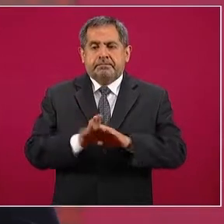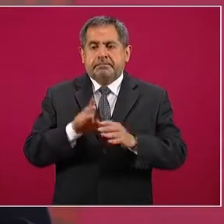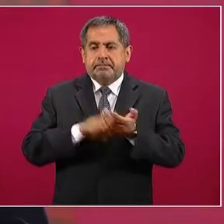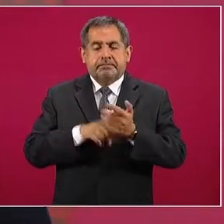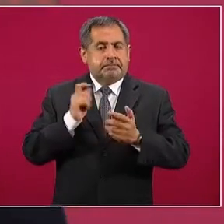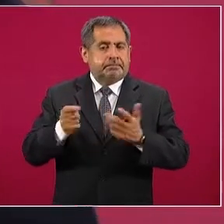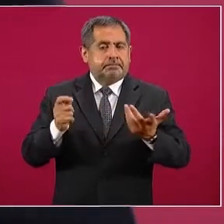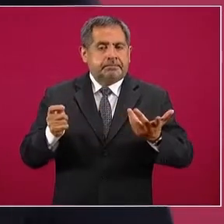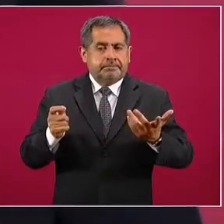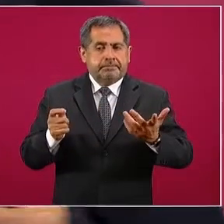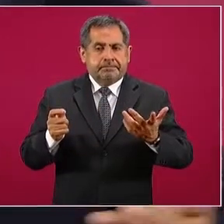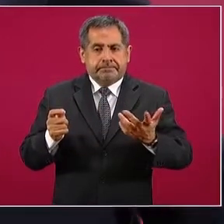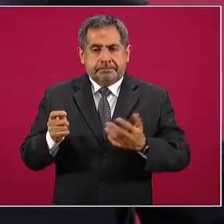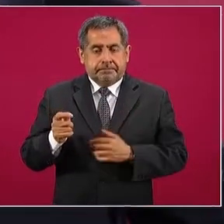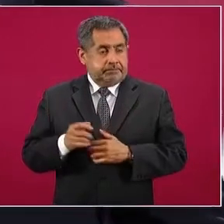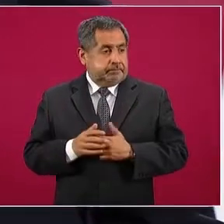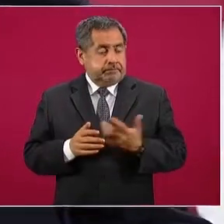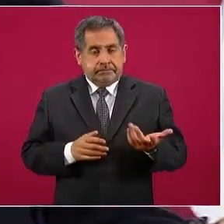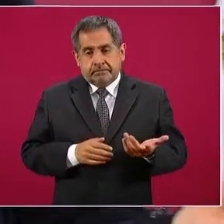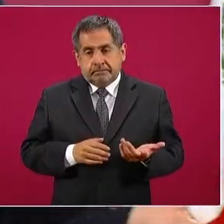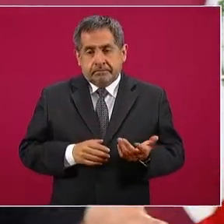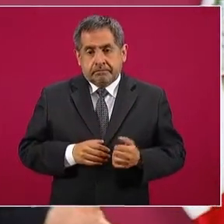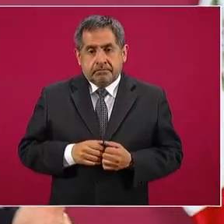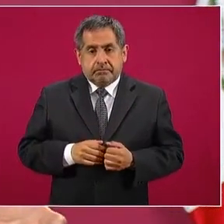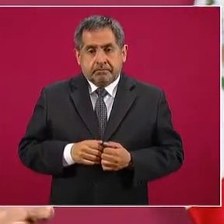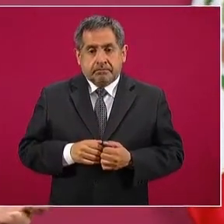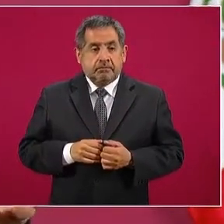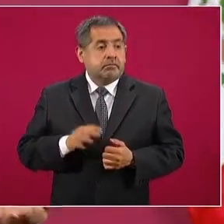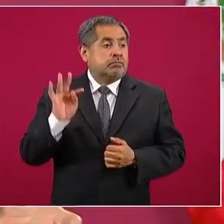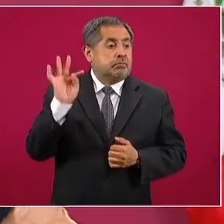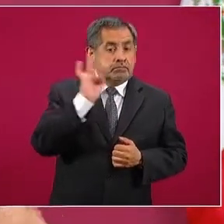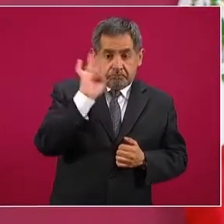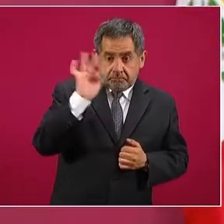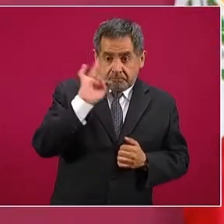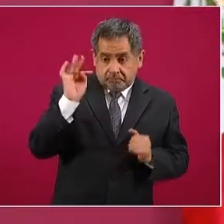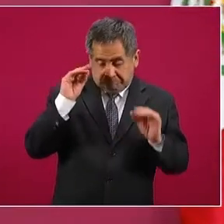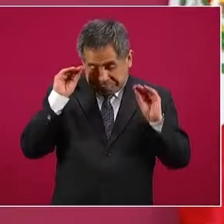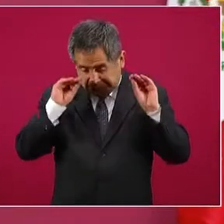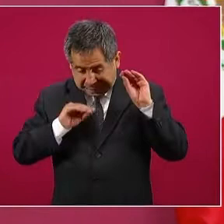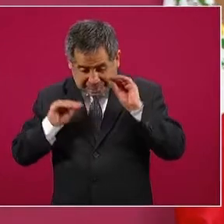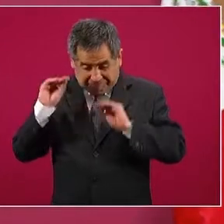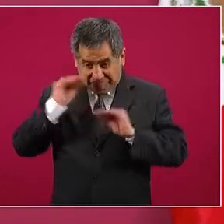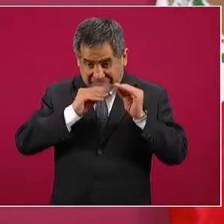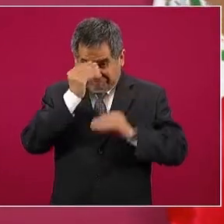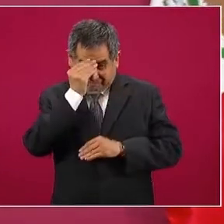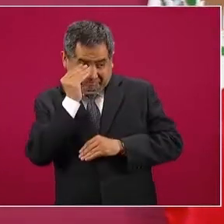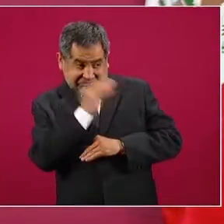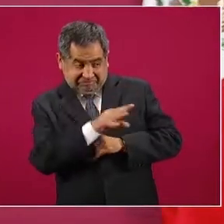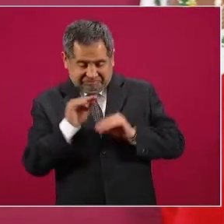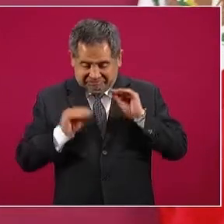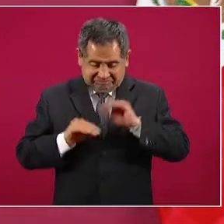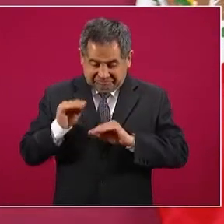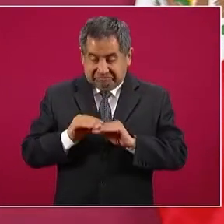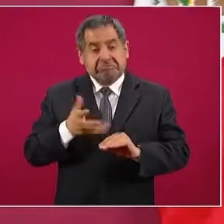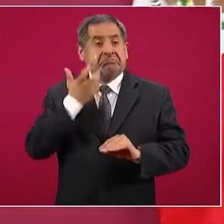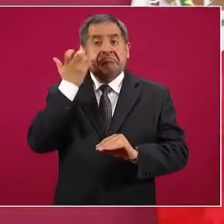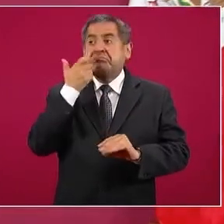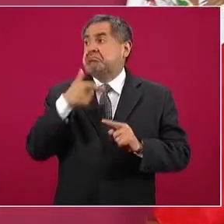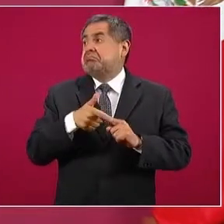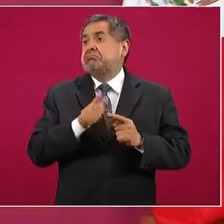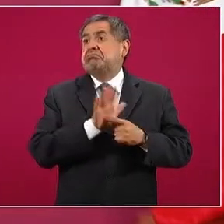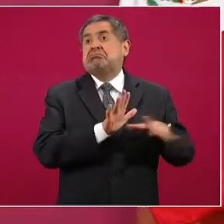les hayan fabricado los delitos. Pero en este